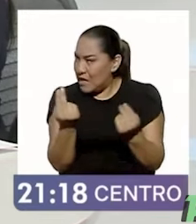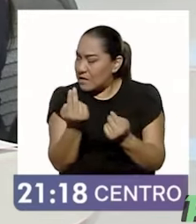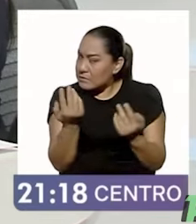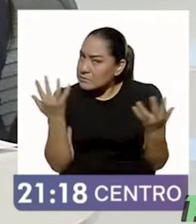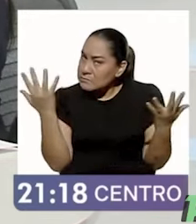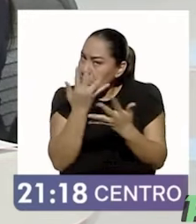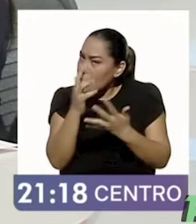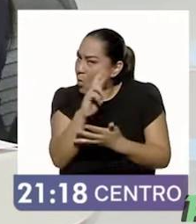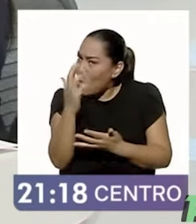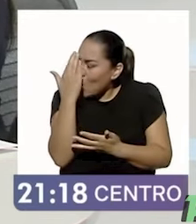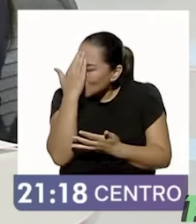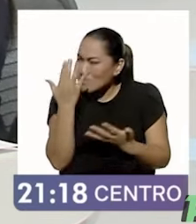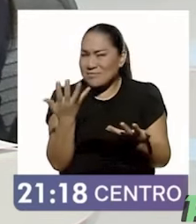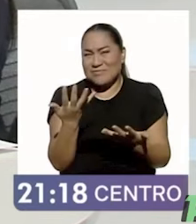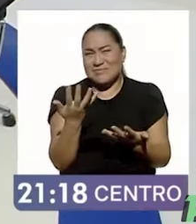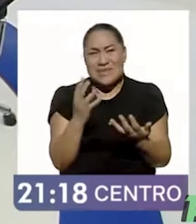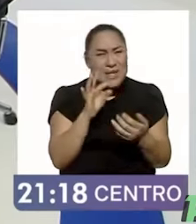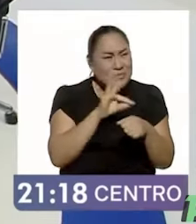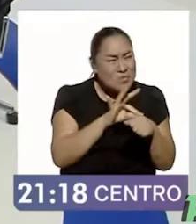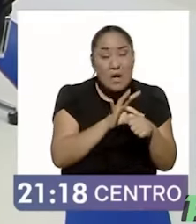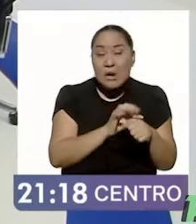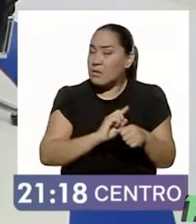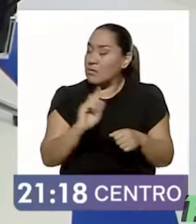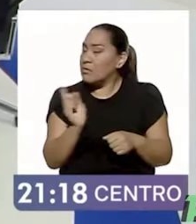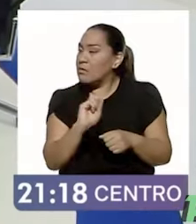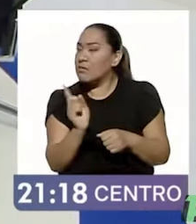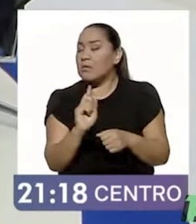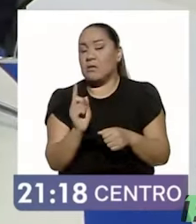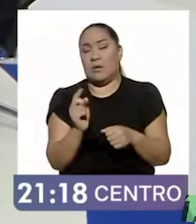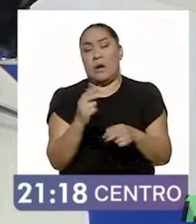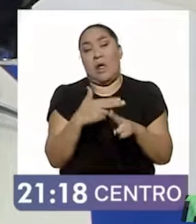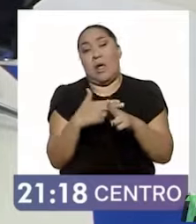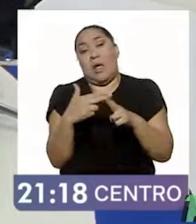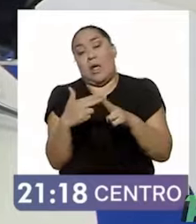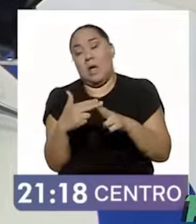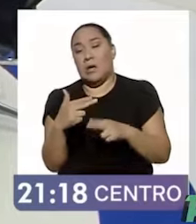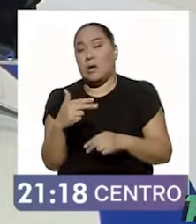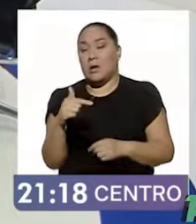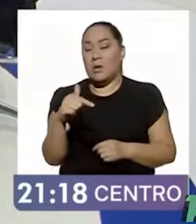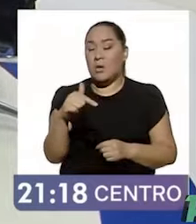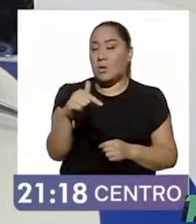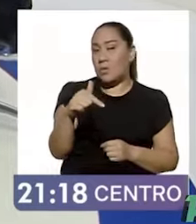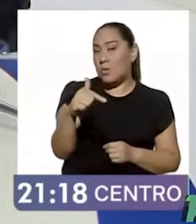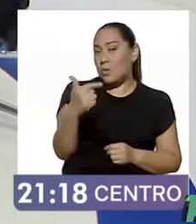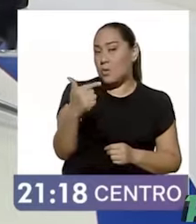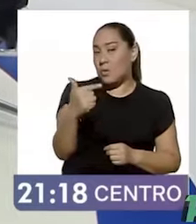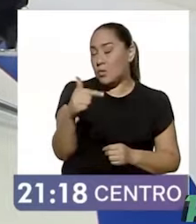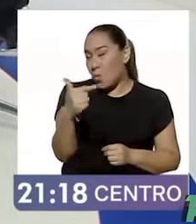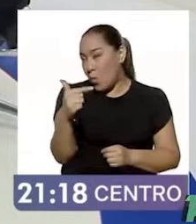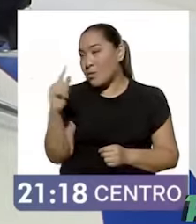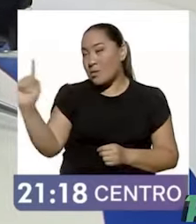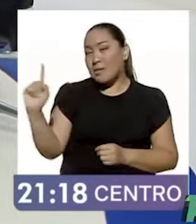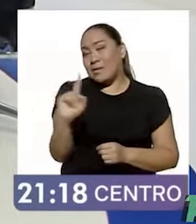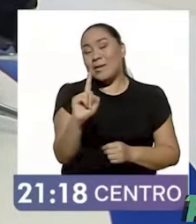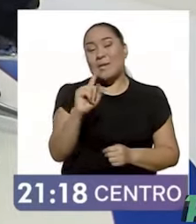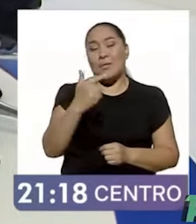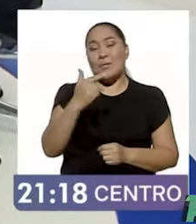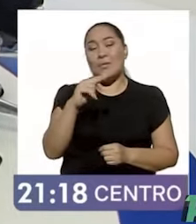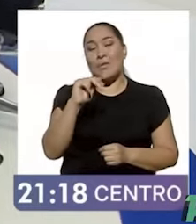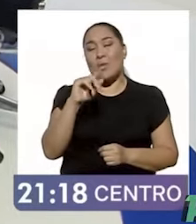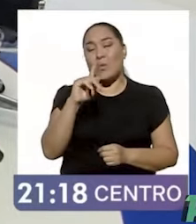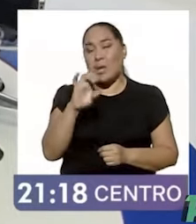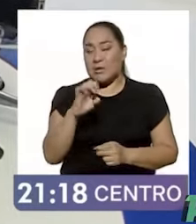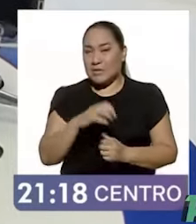ya se dieron. Que van pasando. Sino hasta las 12 que salga Guadalupeta de ahí del INE.